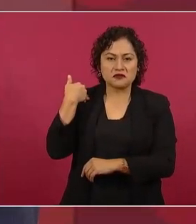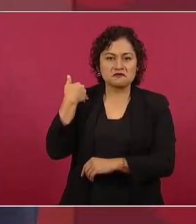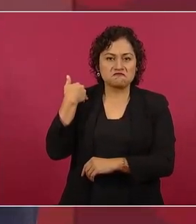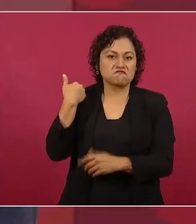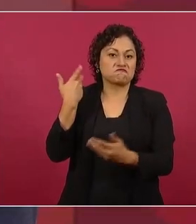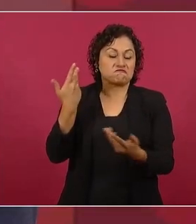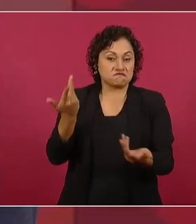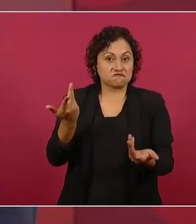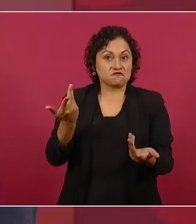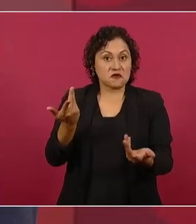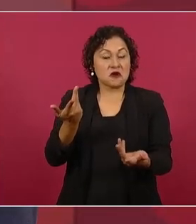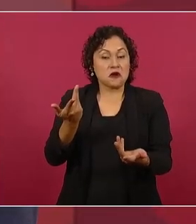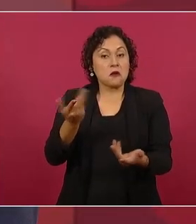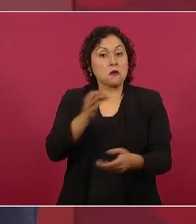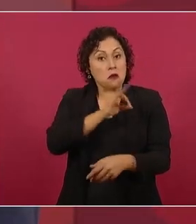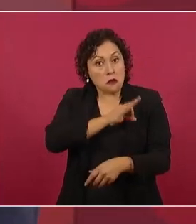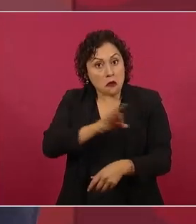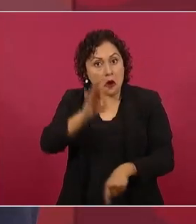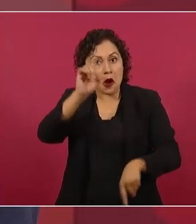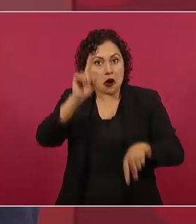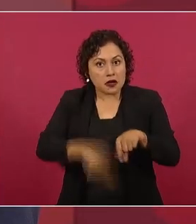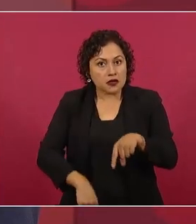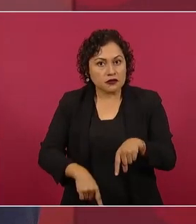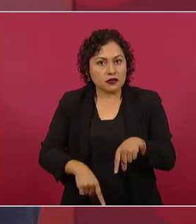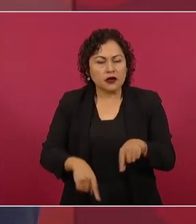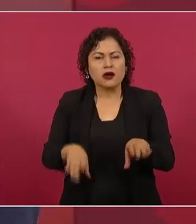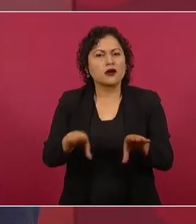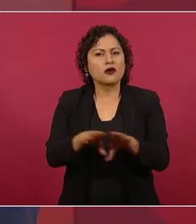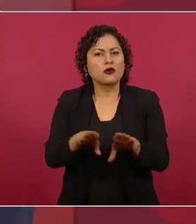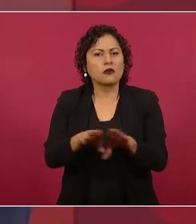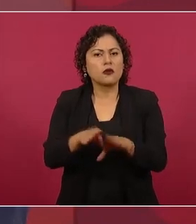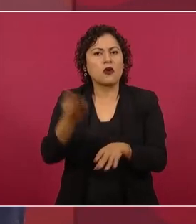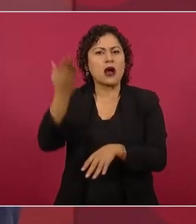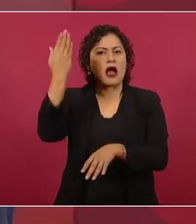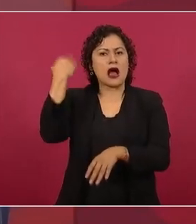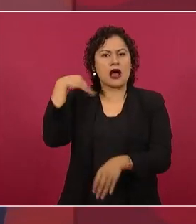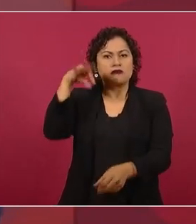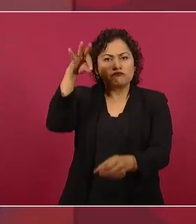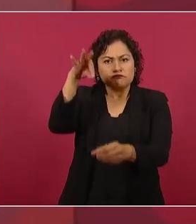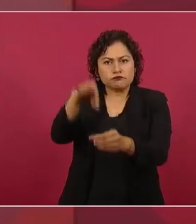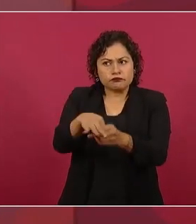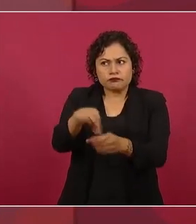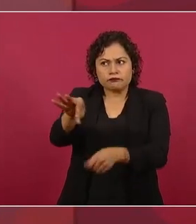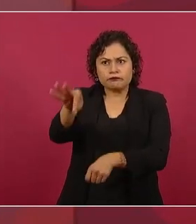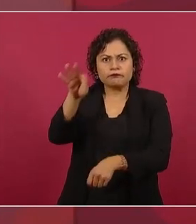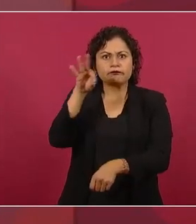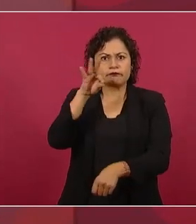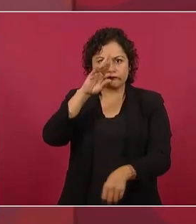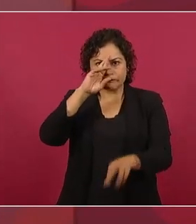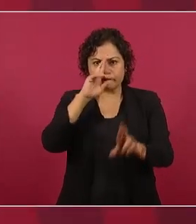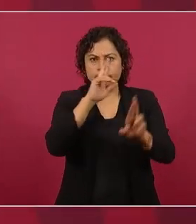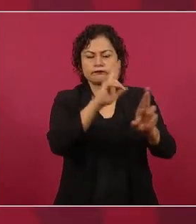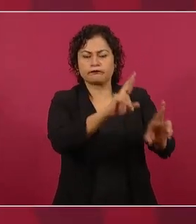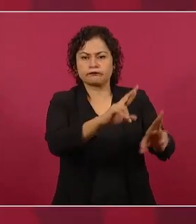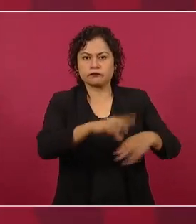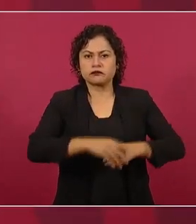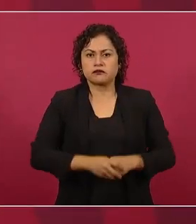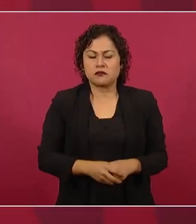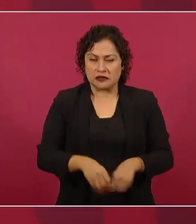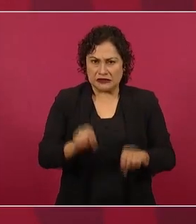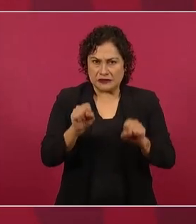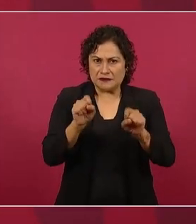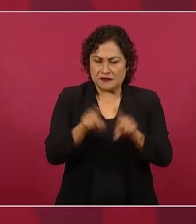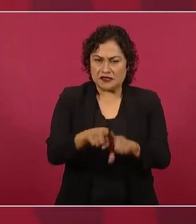el voto ciudadano. Y lo mismo en la elección pasada del